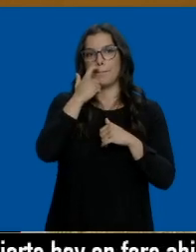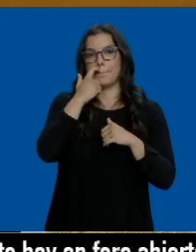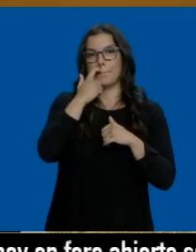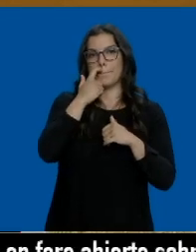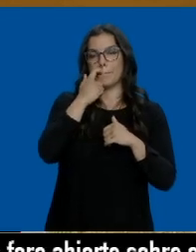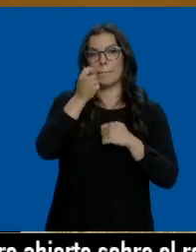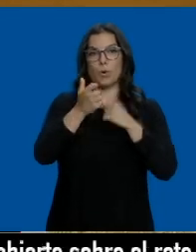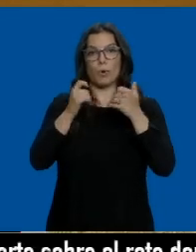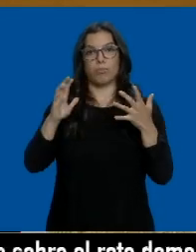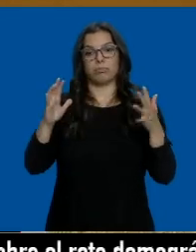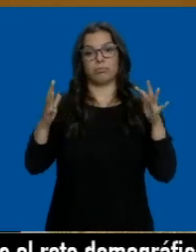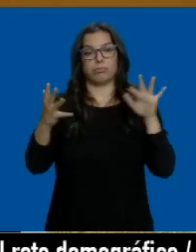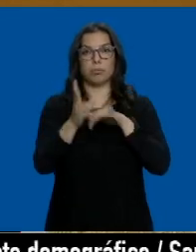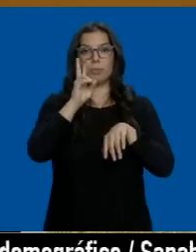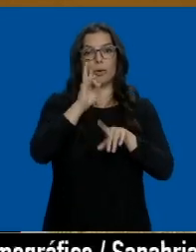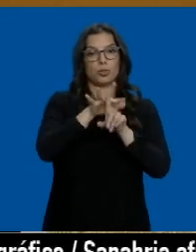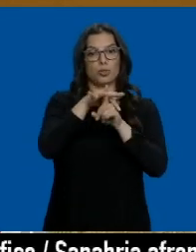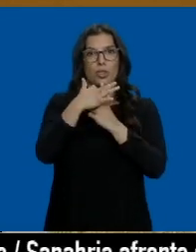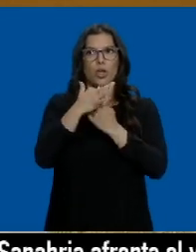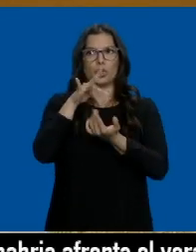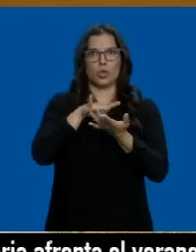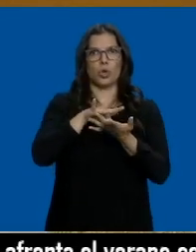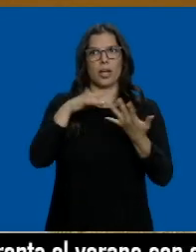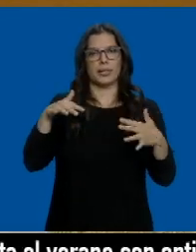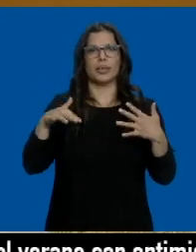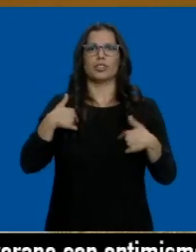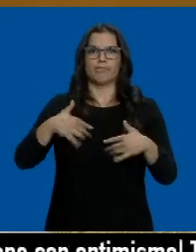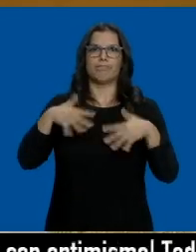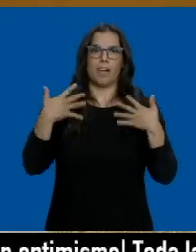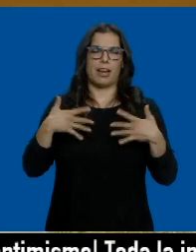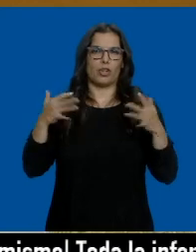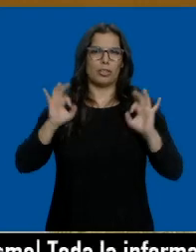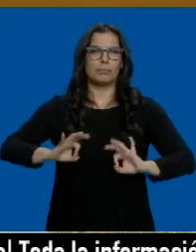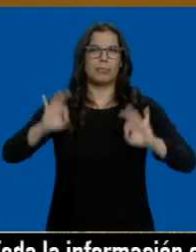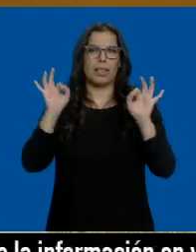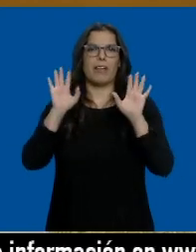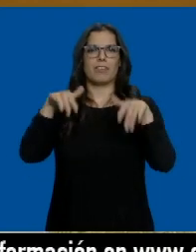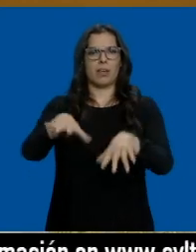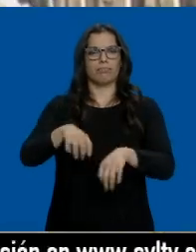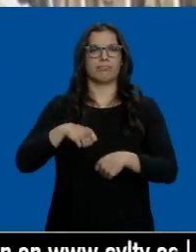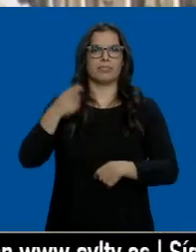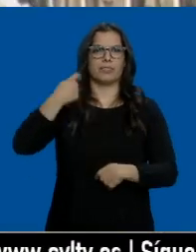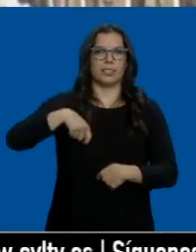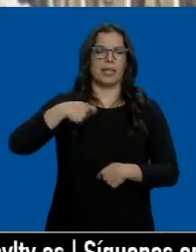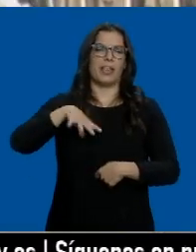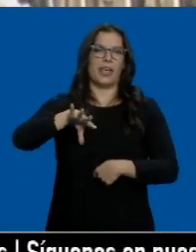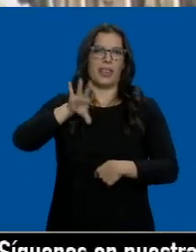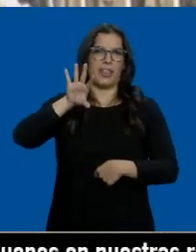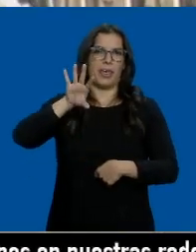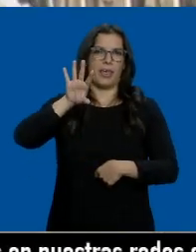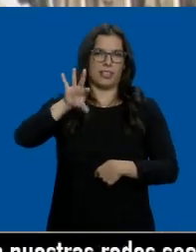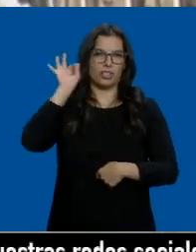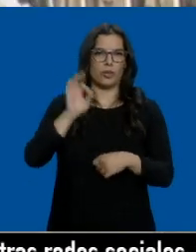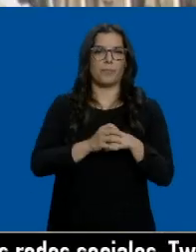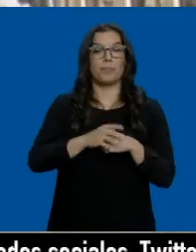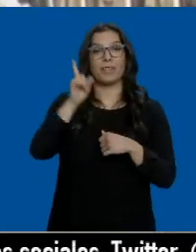ocurriendo los acontecimientos y que hemos visto a lo que nos hemos tenido que enfrentar, me ha alegrado especialmente de haber tomado aquella decisión. También aseguran que